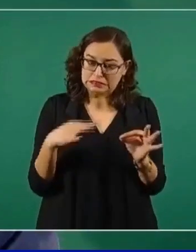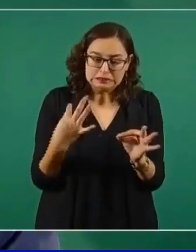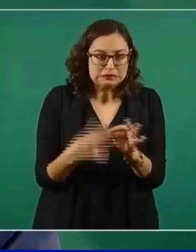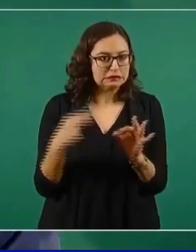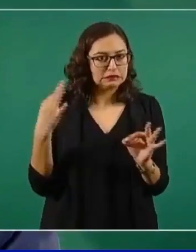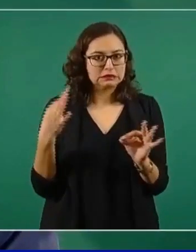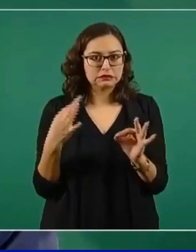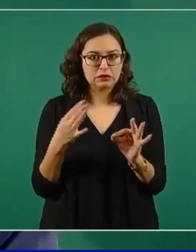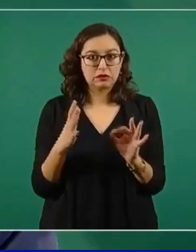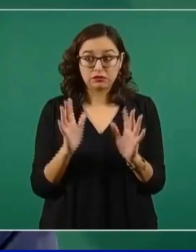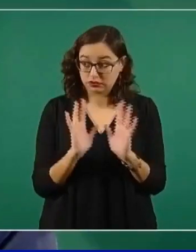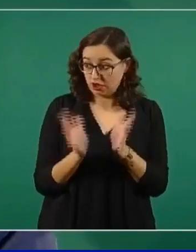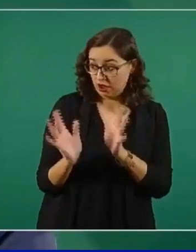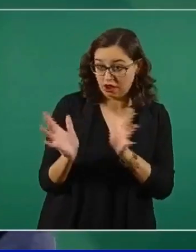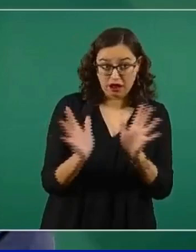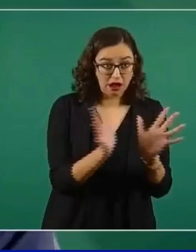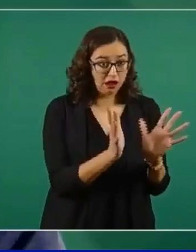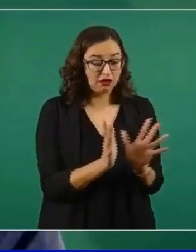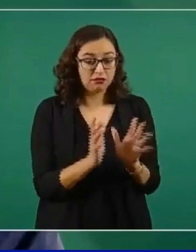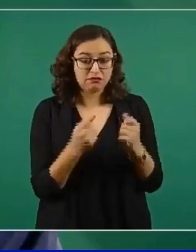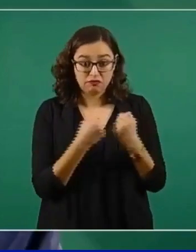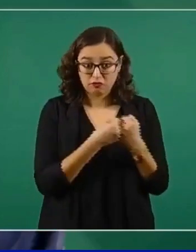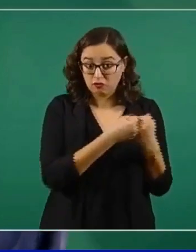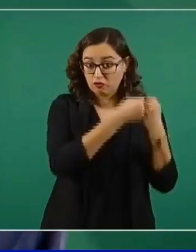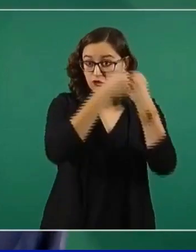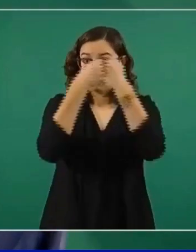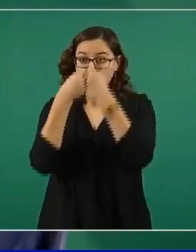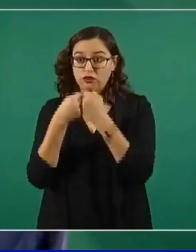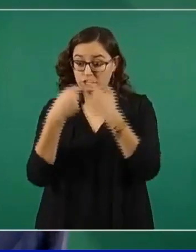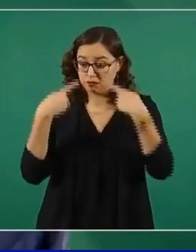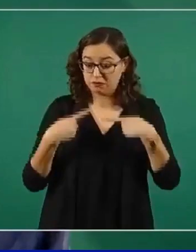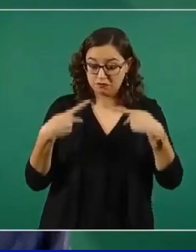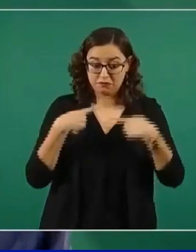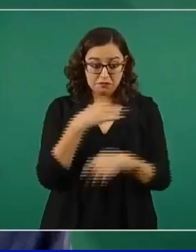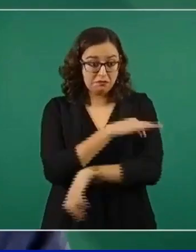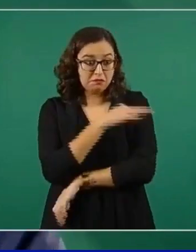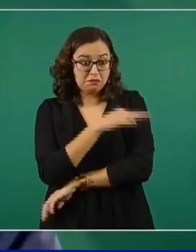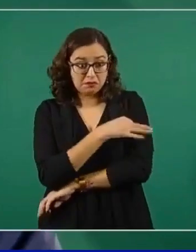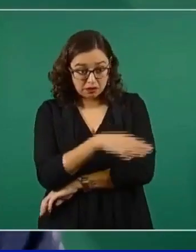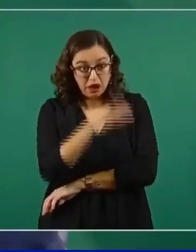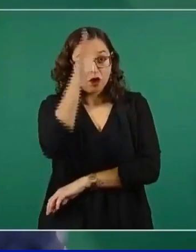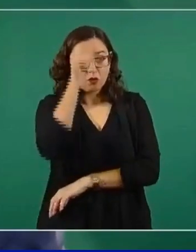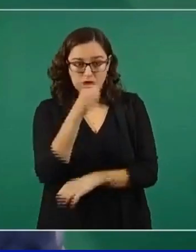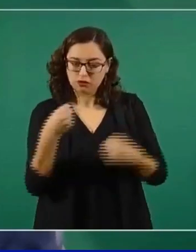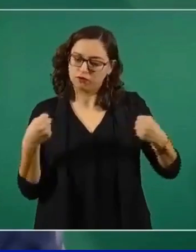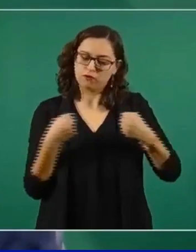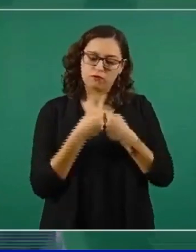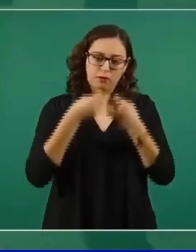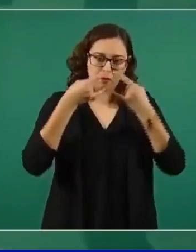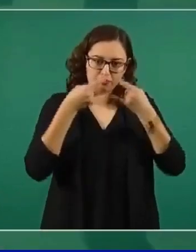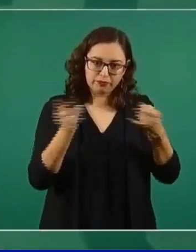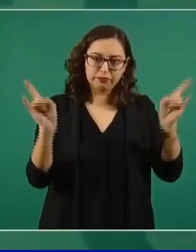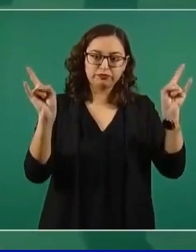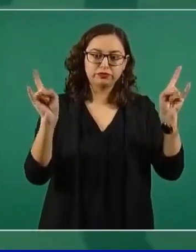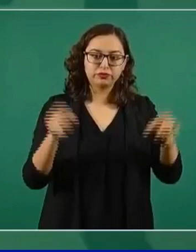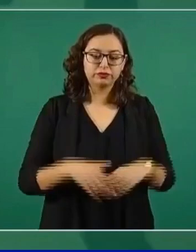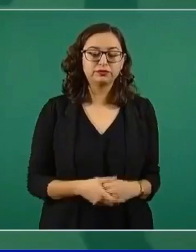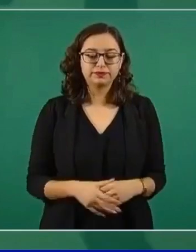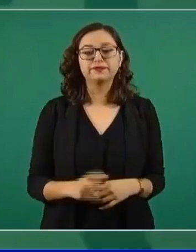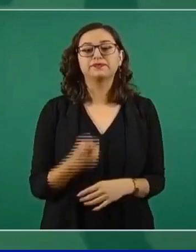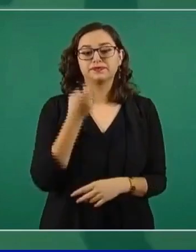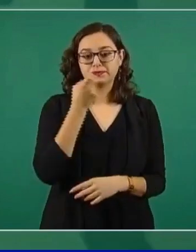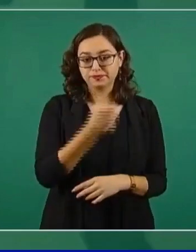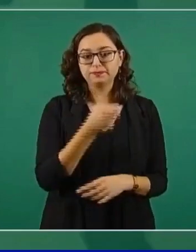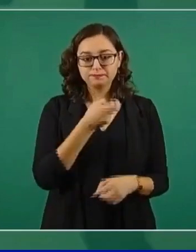a lograr el acuerdo de que se abra la frontera. En eso